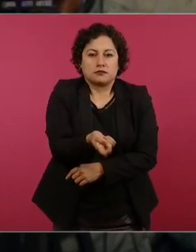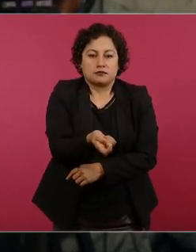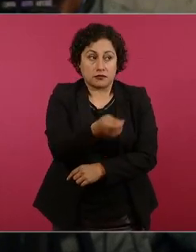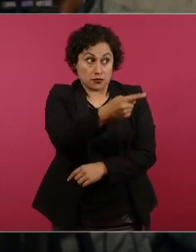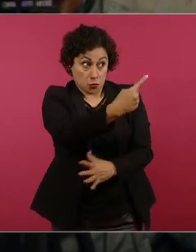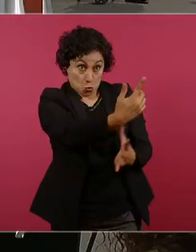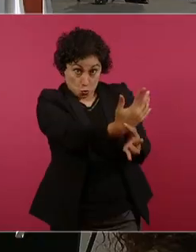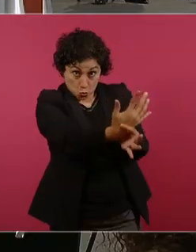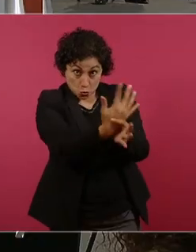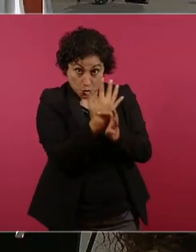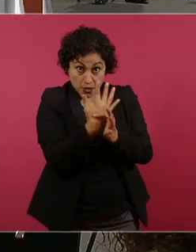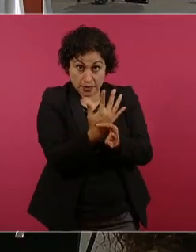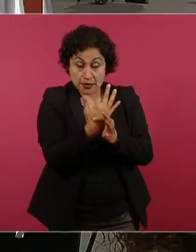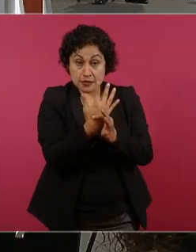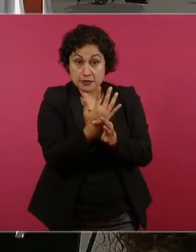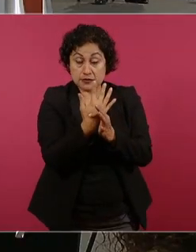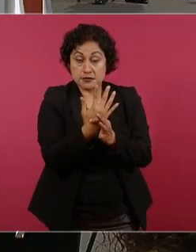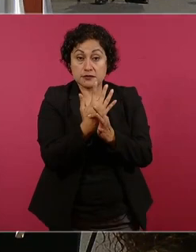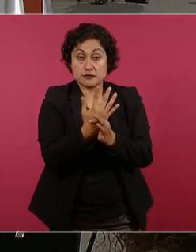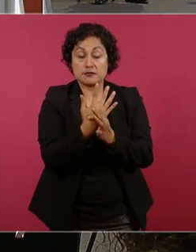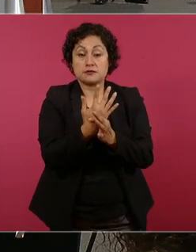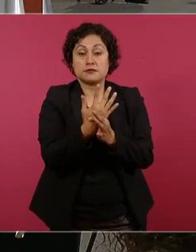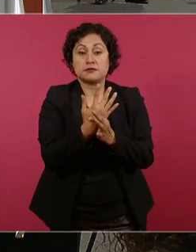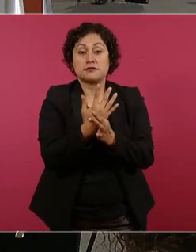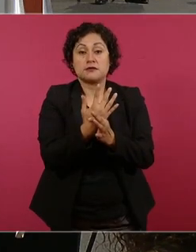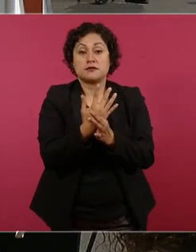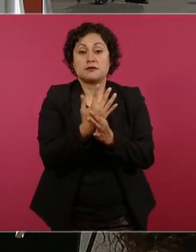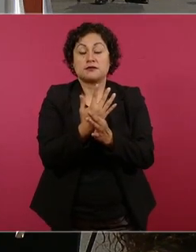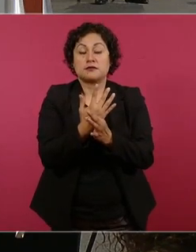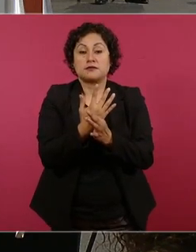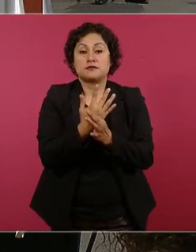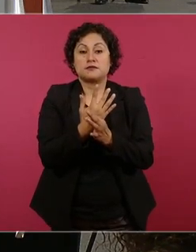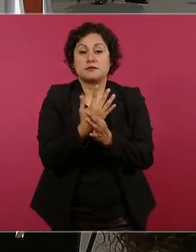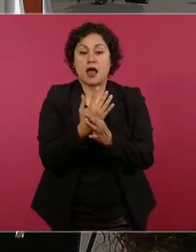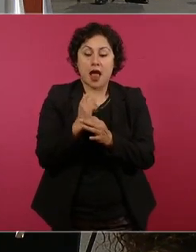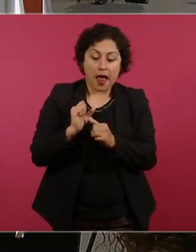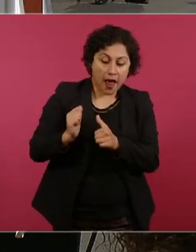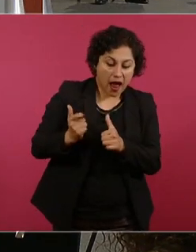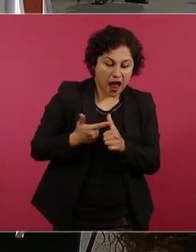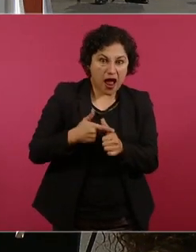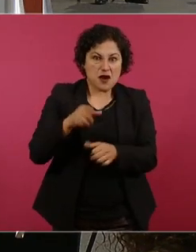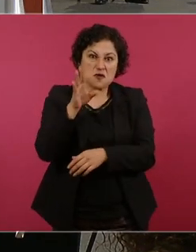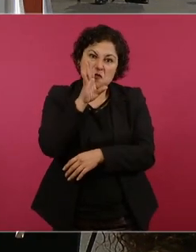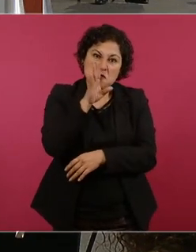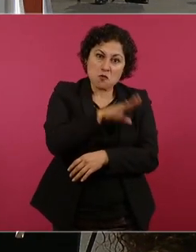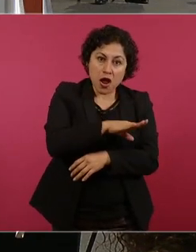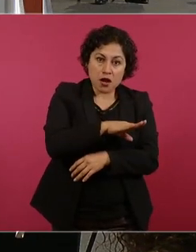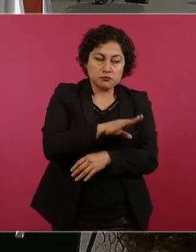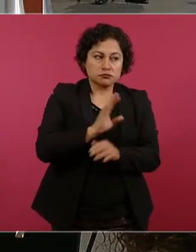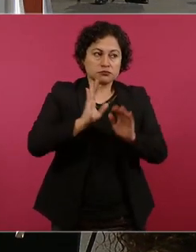una anomalía o